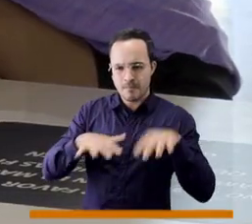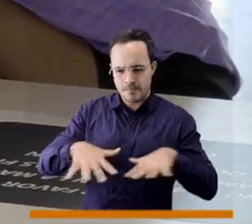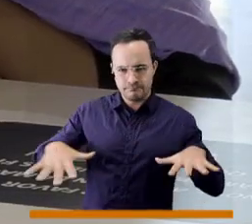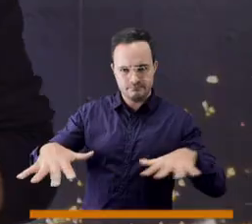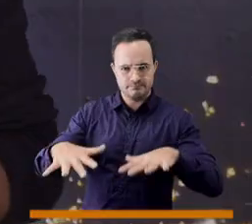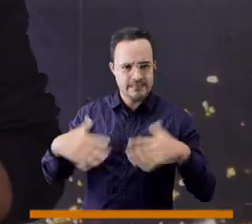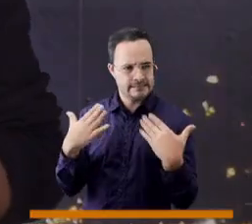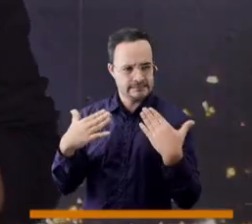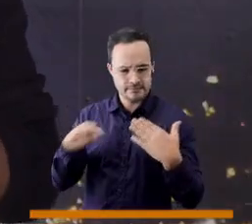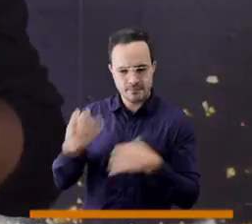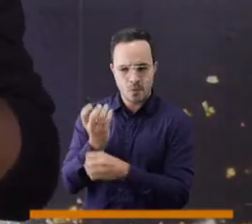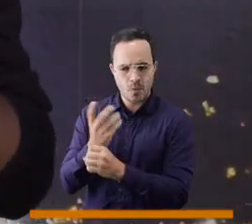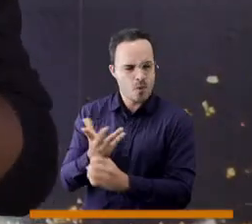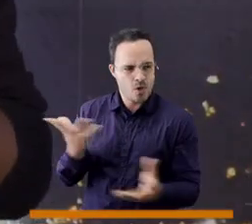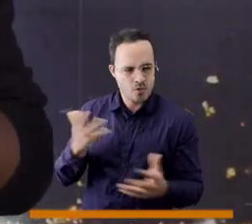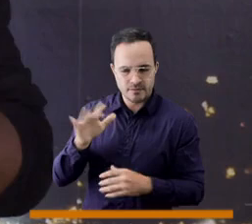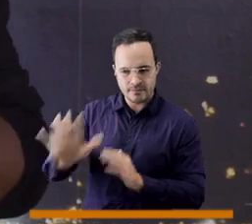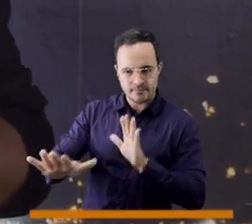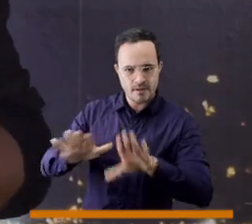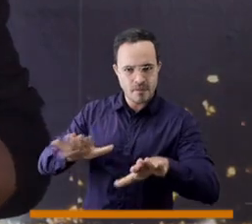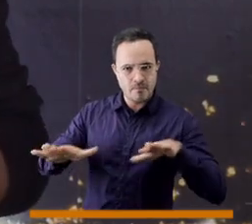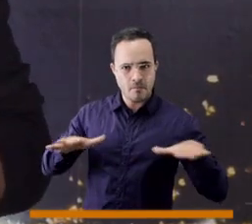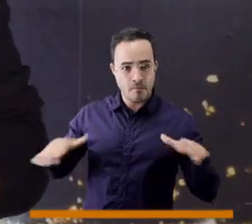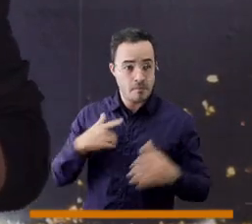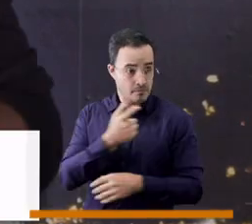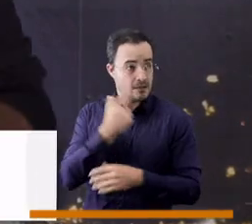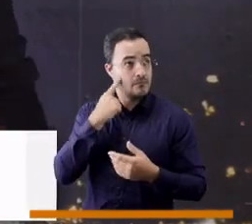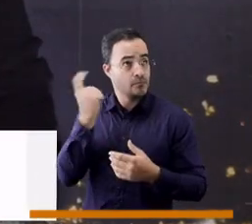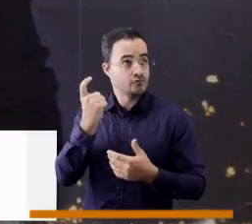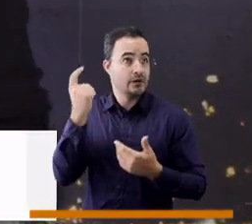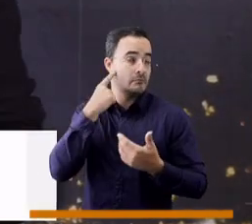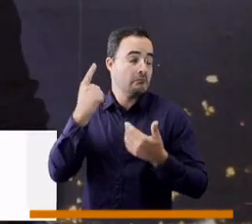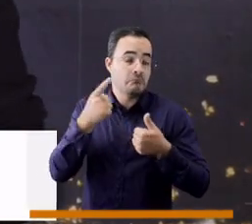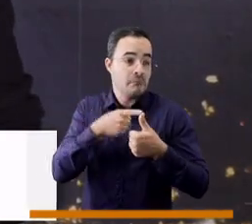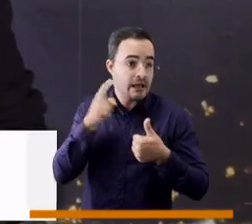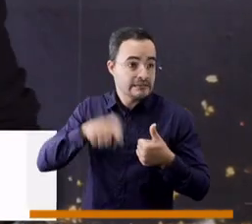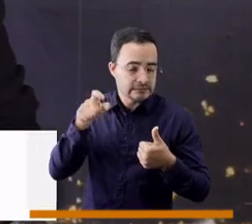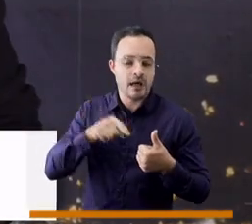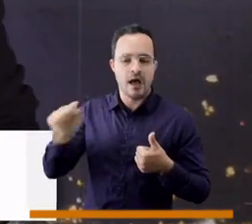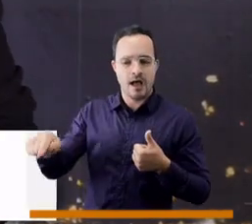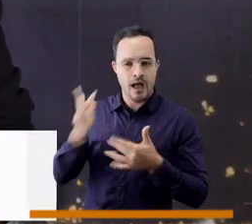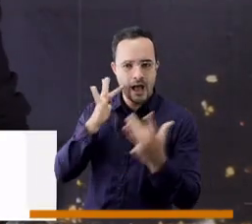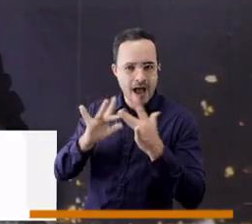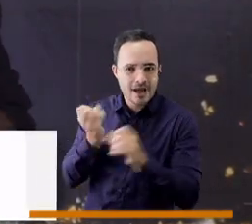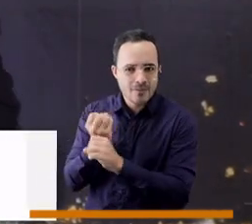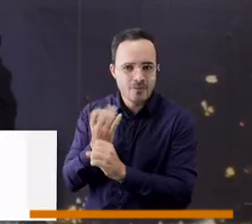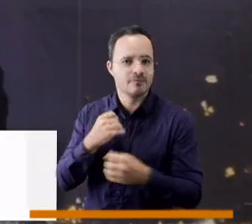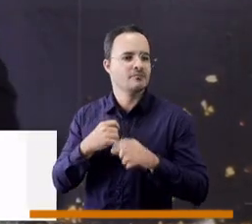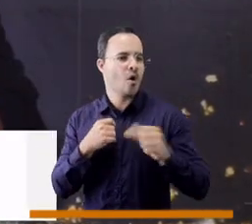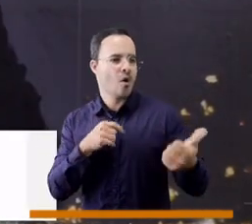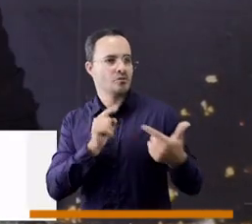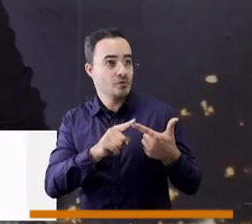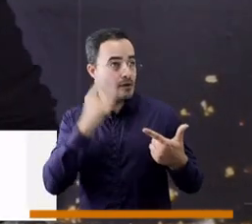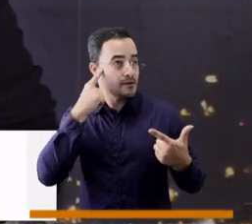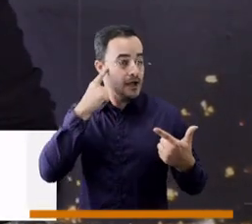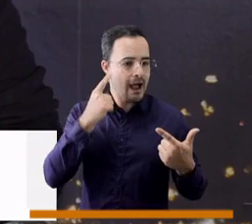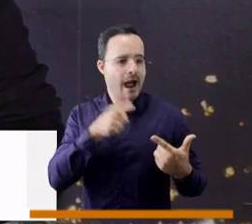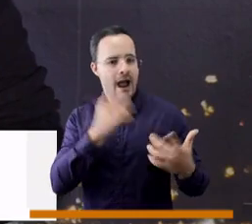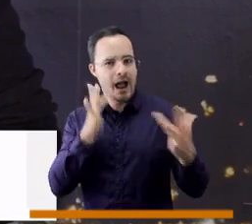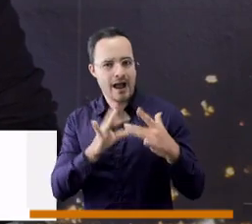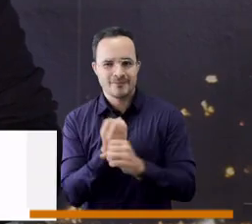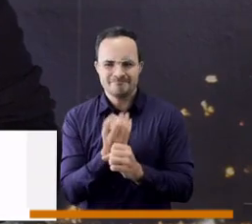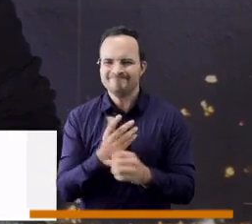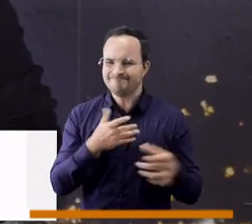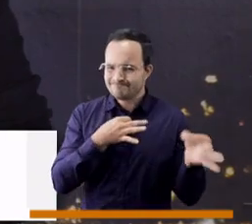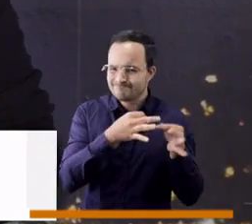ubicarlos geográficamente dónde queda cada una de esas comunas y que posiblemente puede encontrar en uno en cada uno de estos espacios que visita